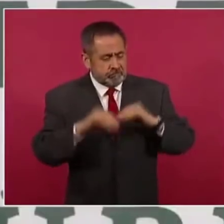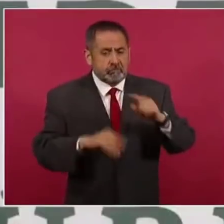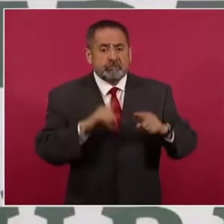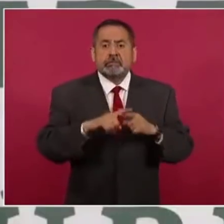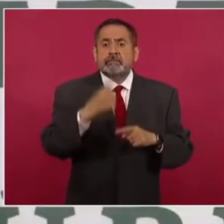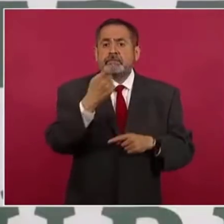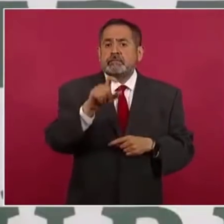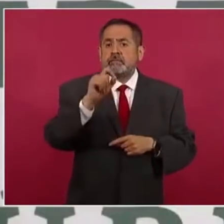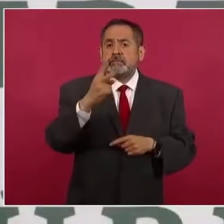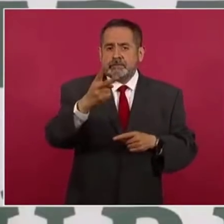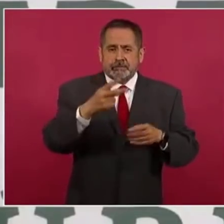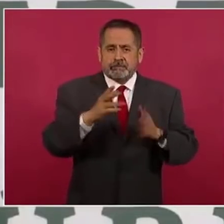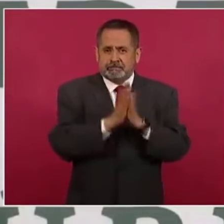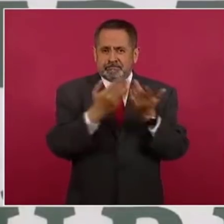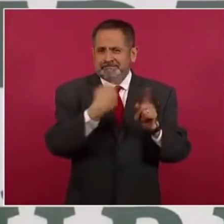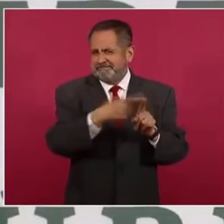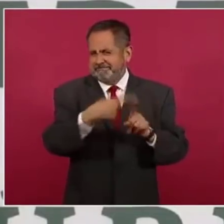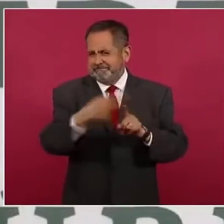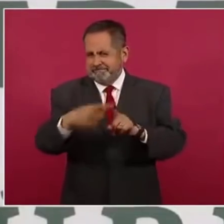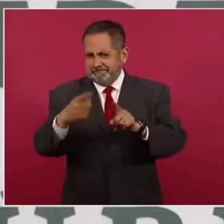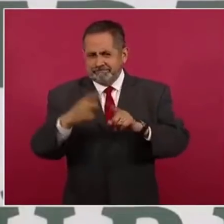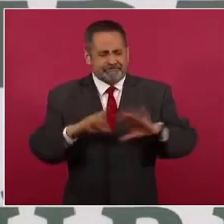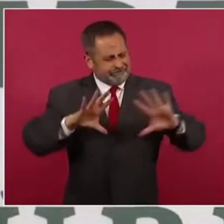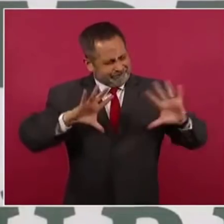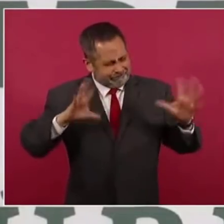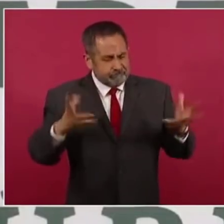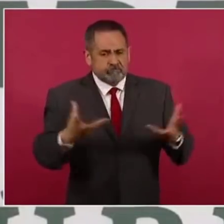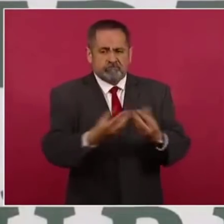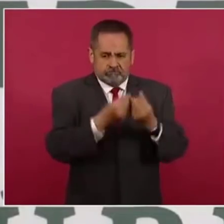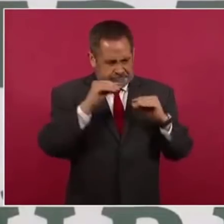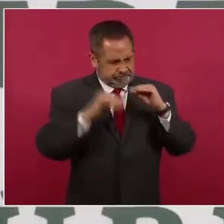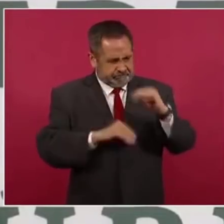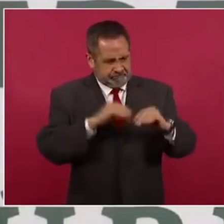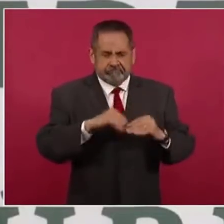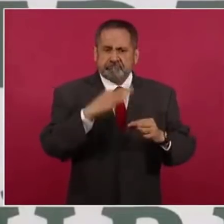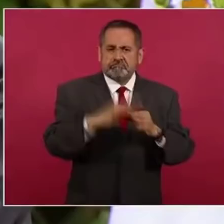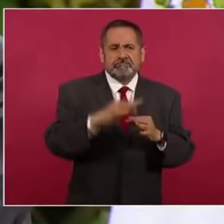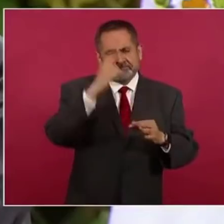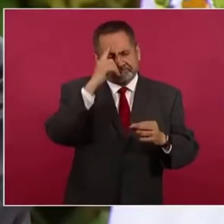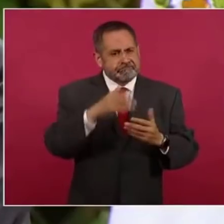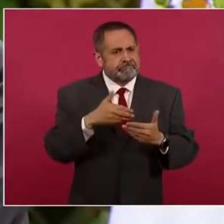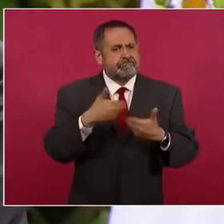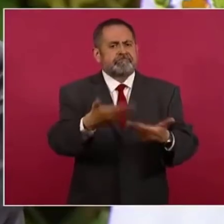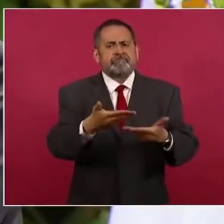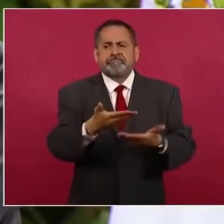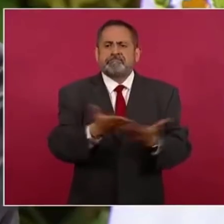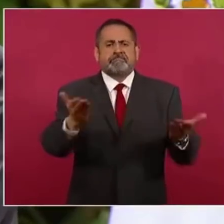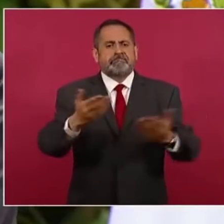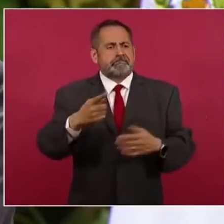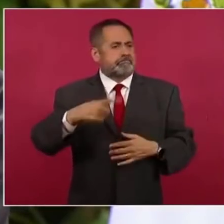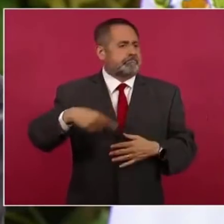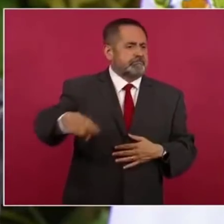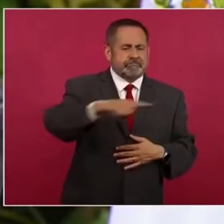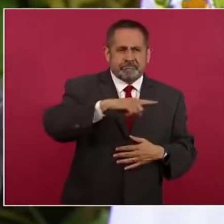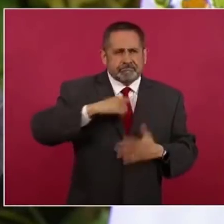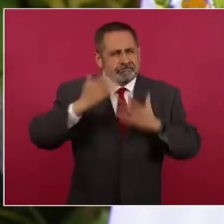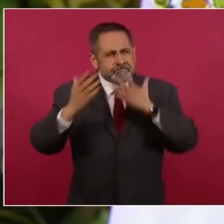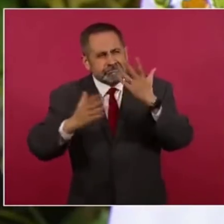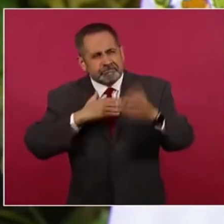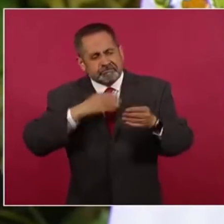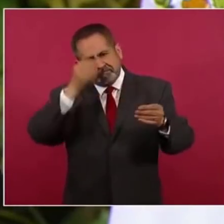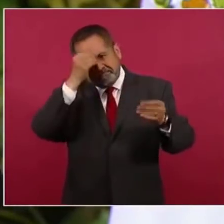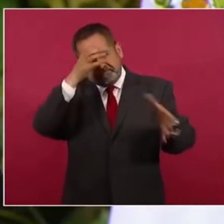y 27 materiales impresos complementarios para mejorar el conocimiento de